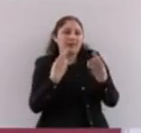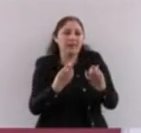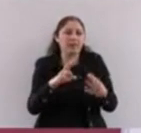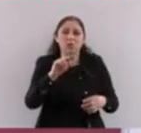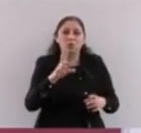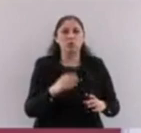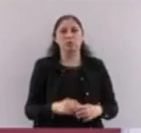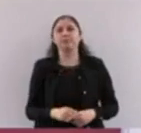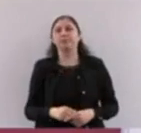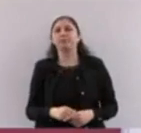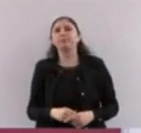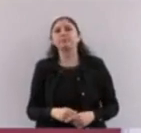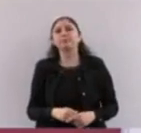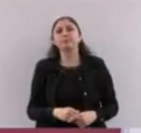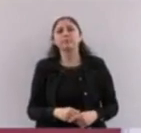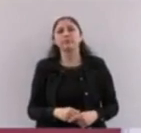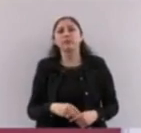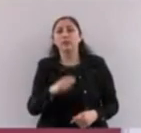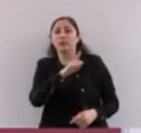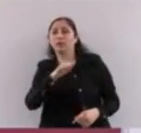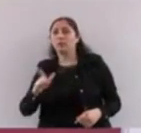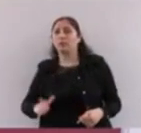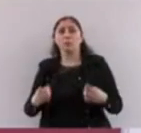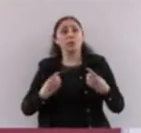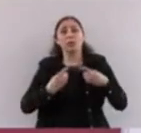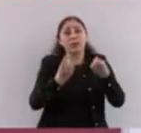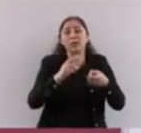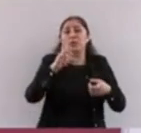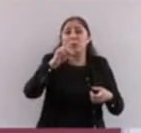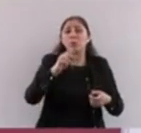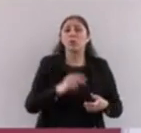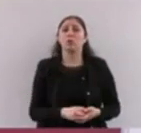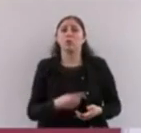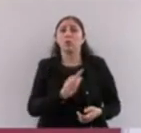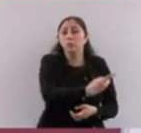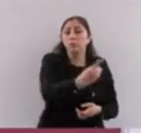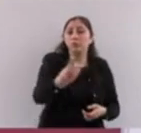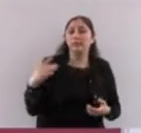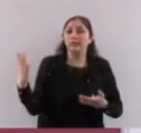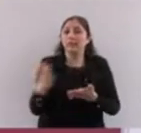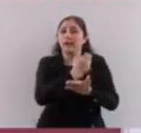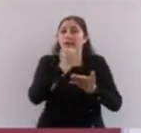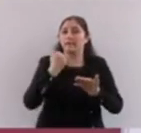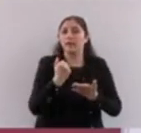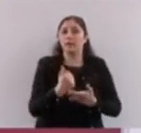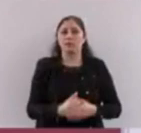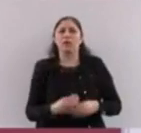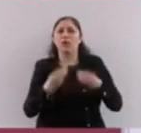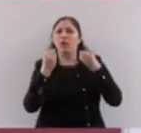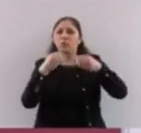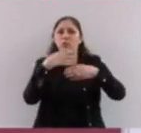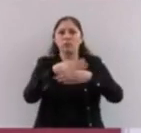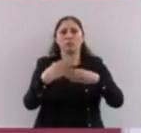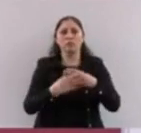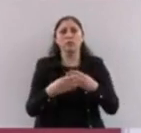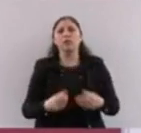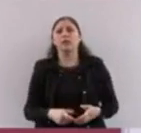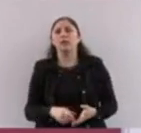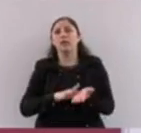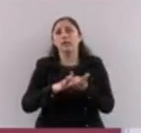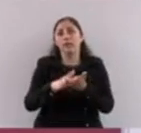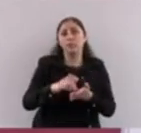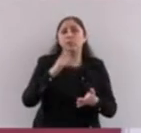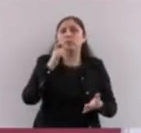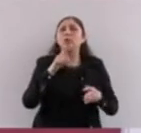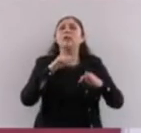miren esto, es que el gobierno me lo dan. No, ustedes se lo ganaron. Hay recursos porque ustedes trabajaron,